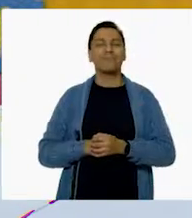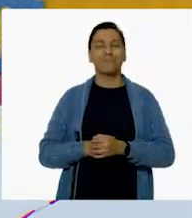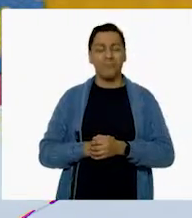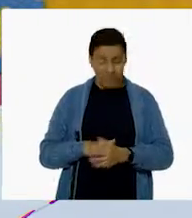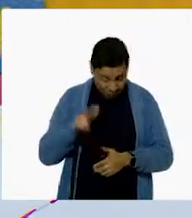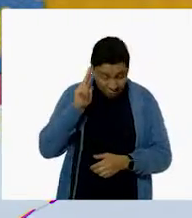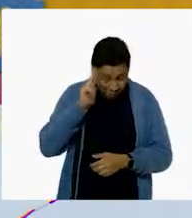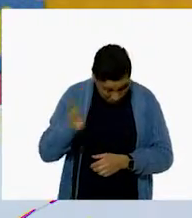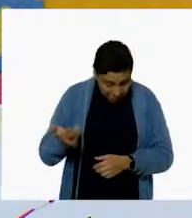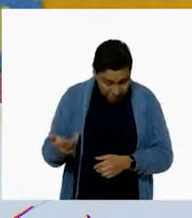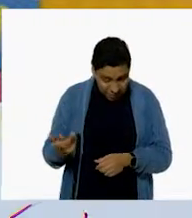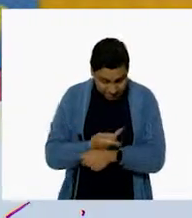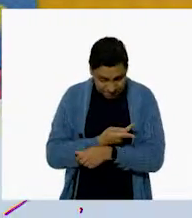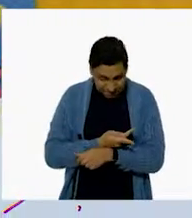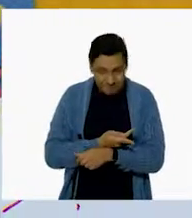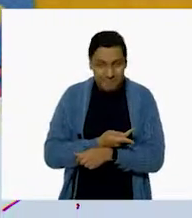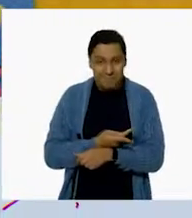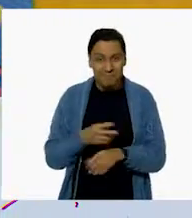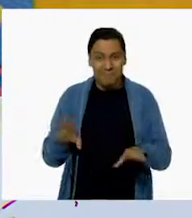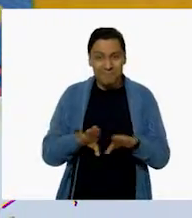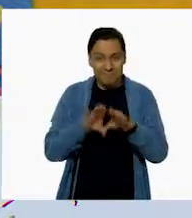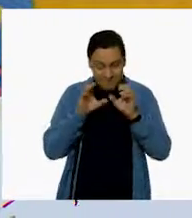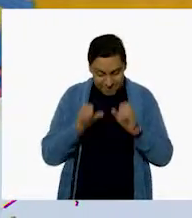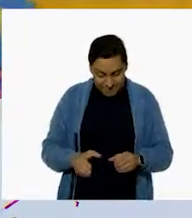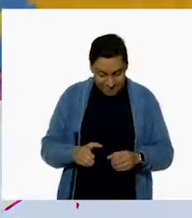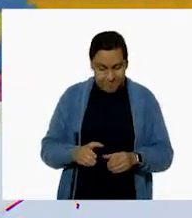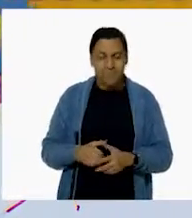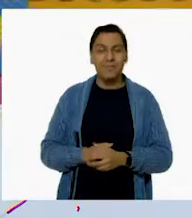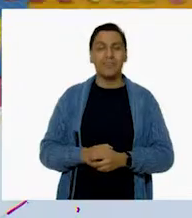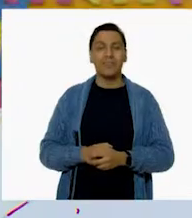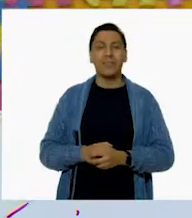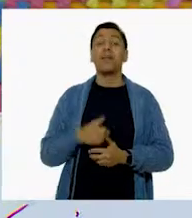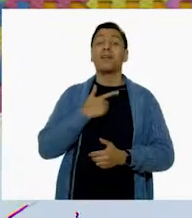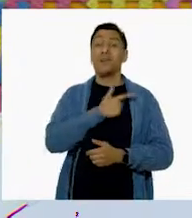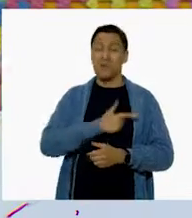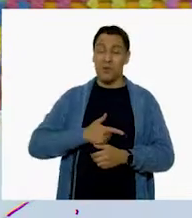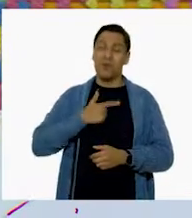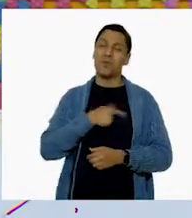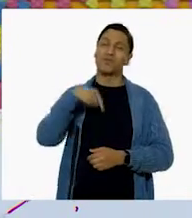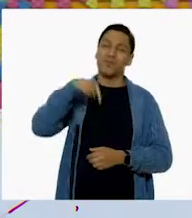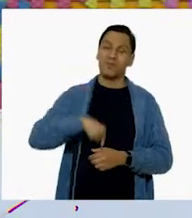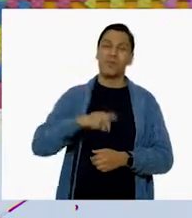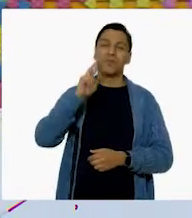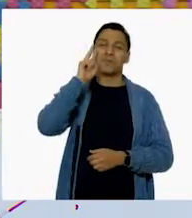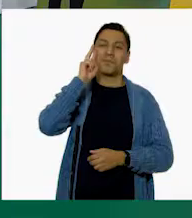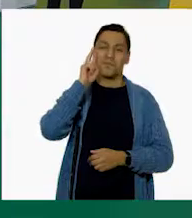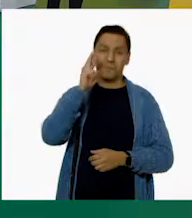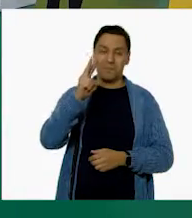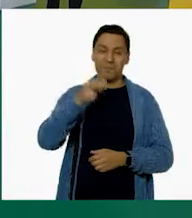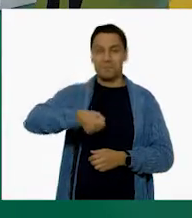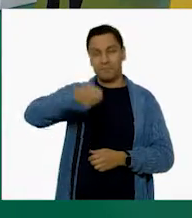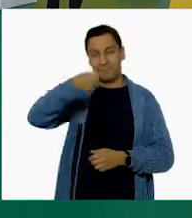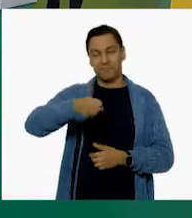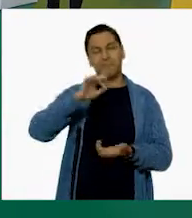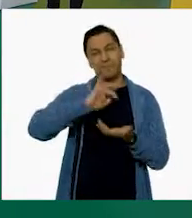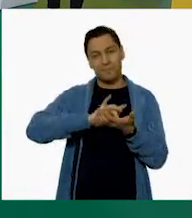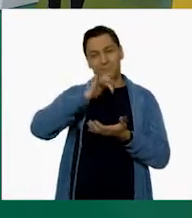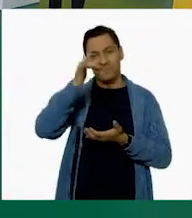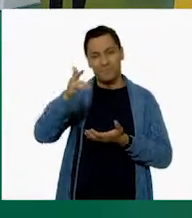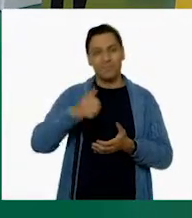Gloria! ¿Cómo estás? ¡Uy! Con mucho gusto de estar aquí. Bienvenida, Gloria. ¡Qué bueno que llegas! Gracias.